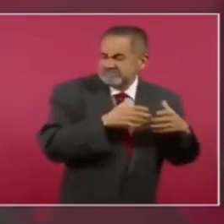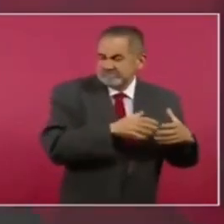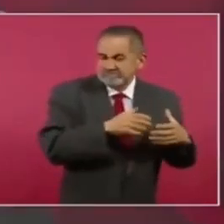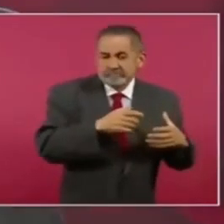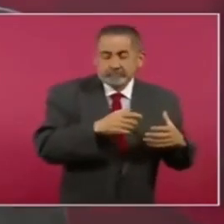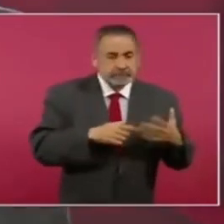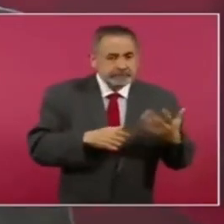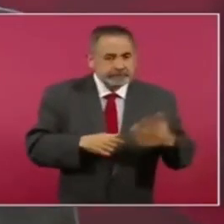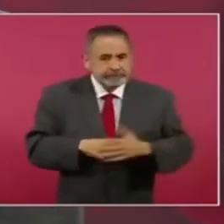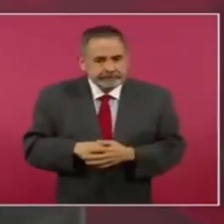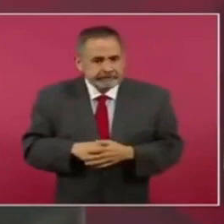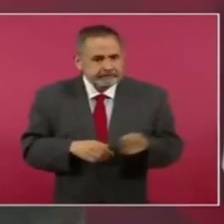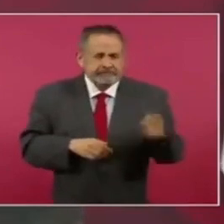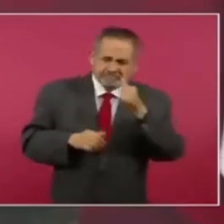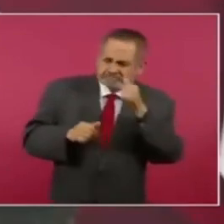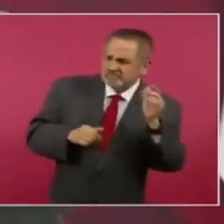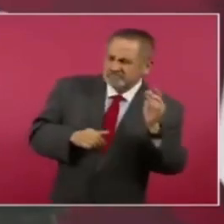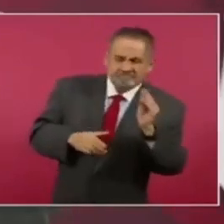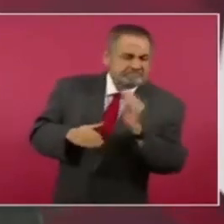la abyección.